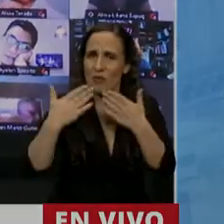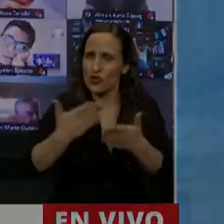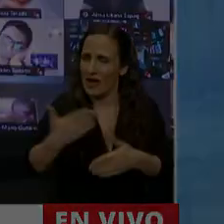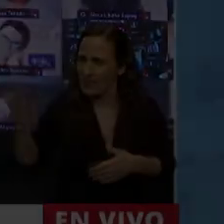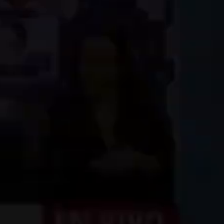del Caño.